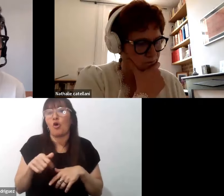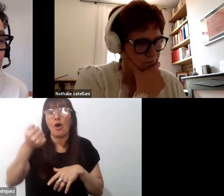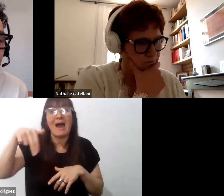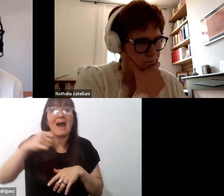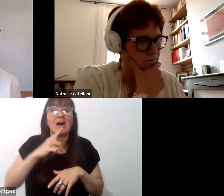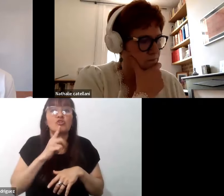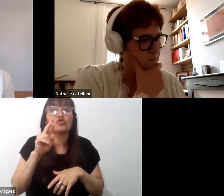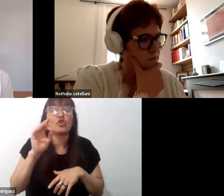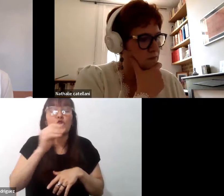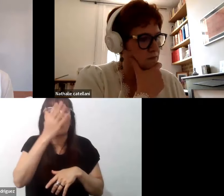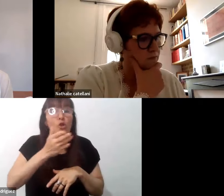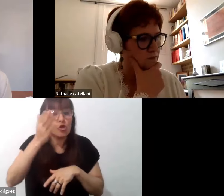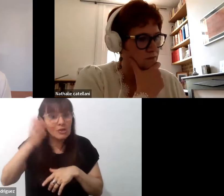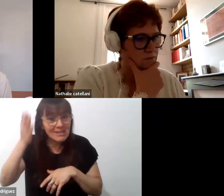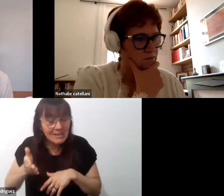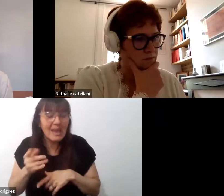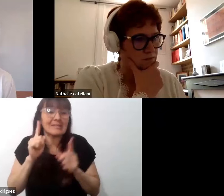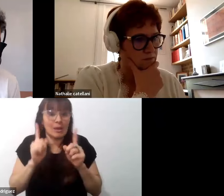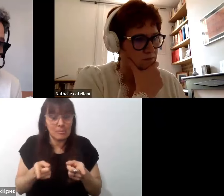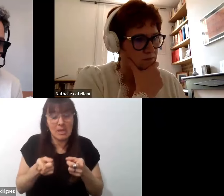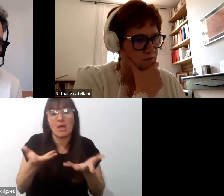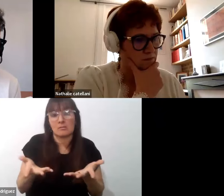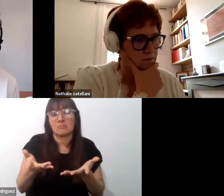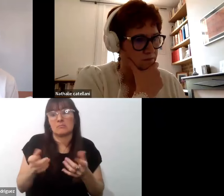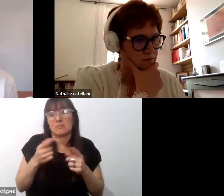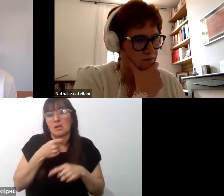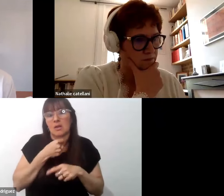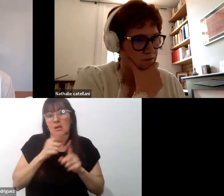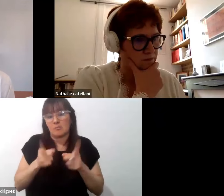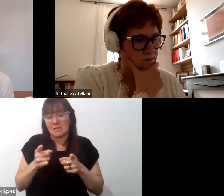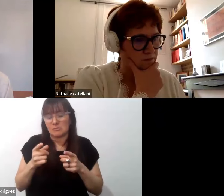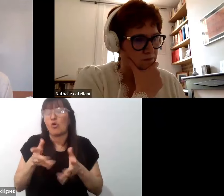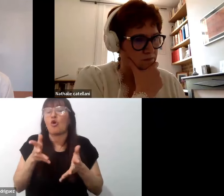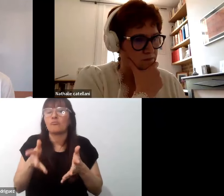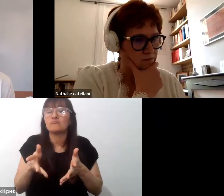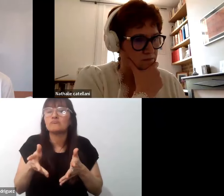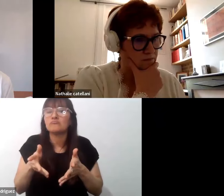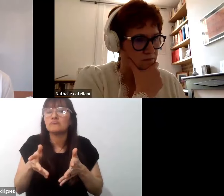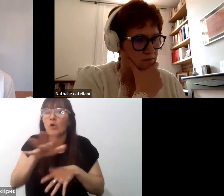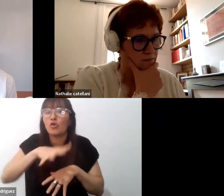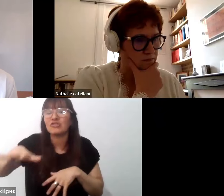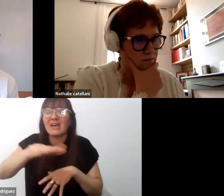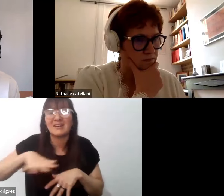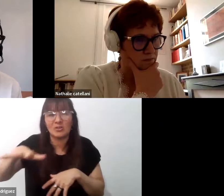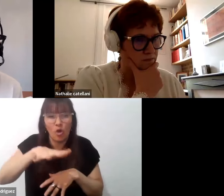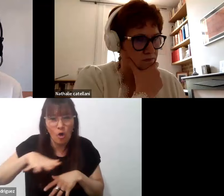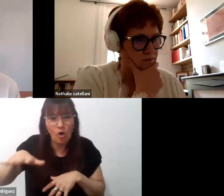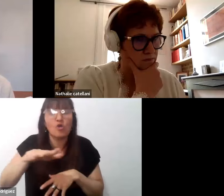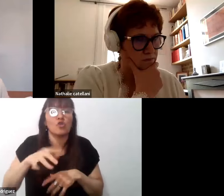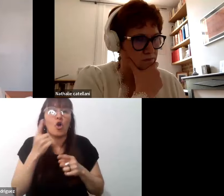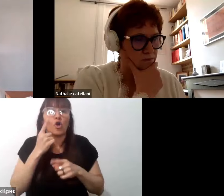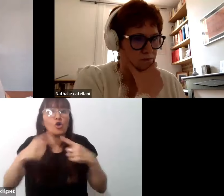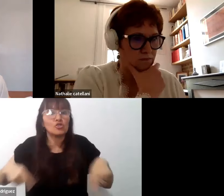también pretende territorializar y la antropología de la educación, ¿no? Que también pretende territorializar, producir conocimientos